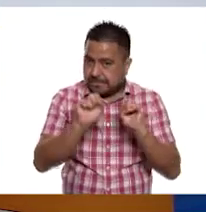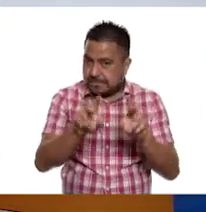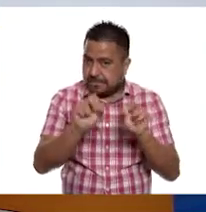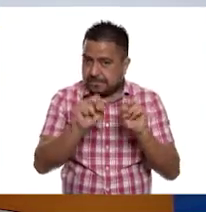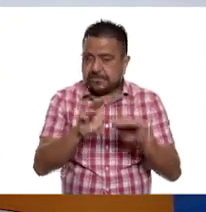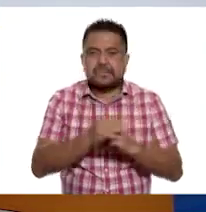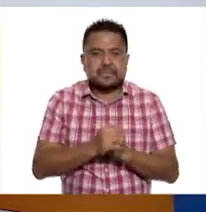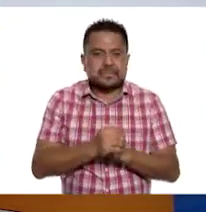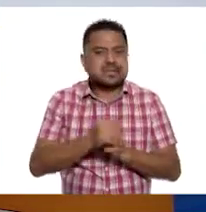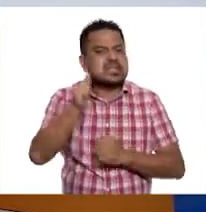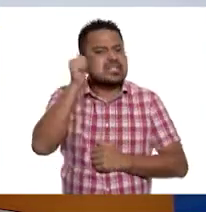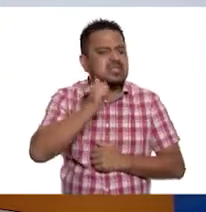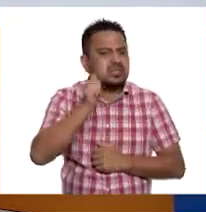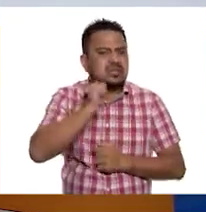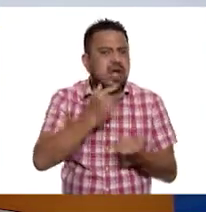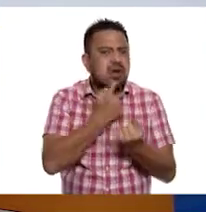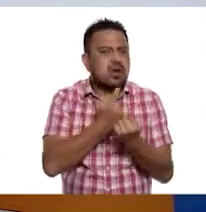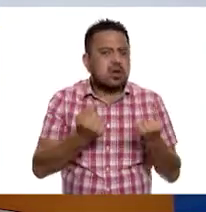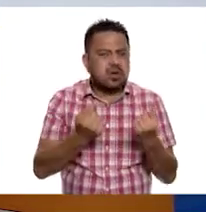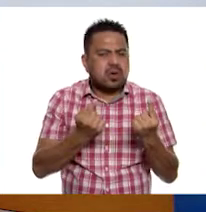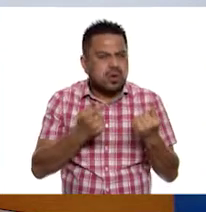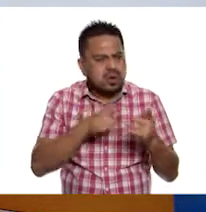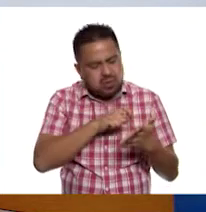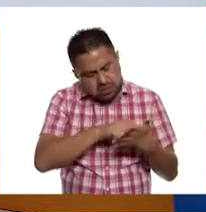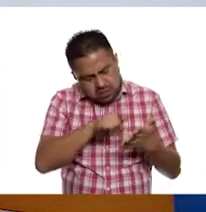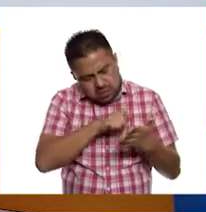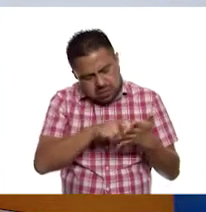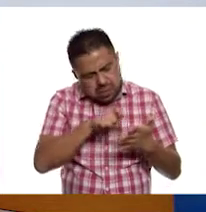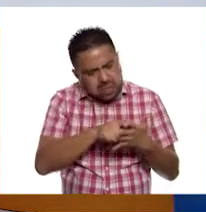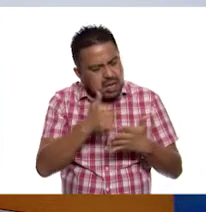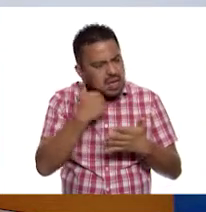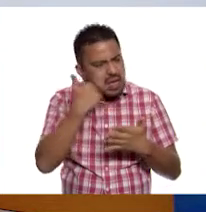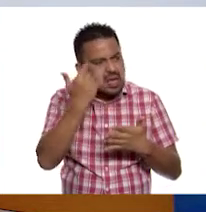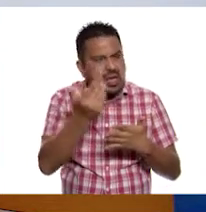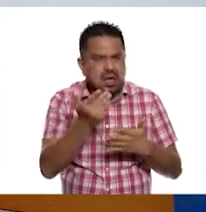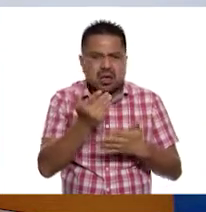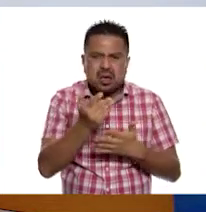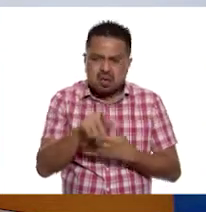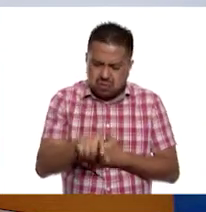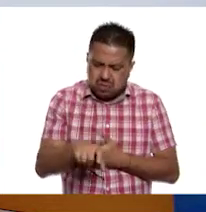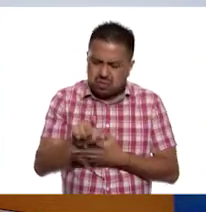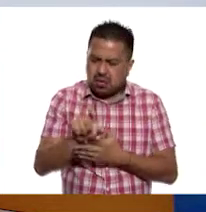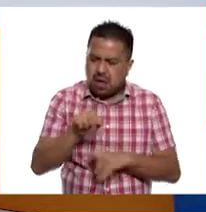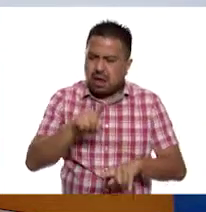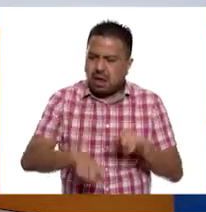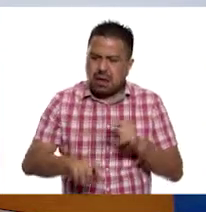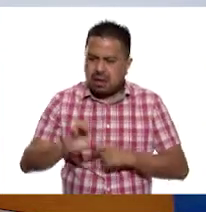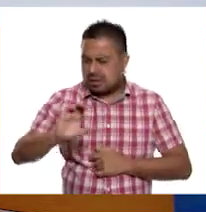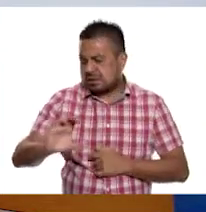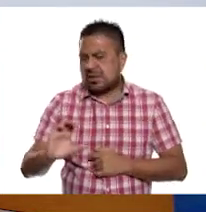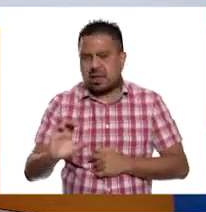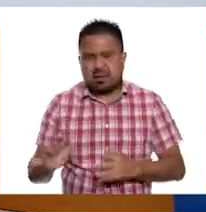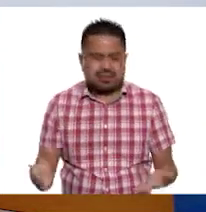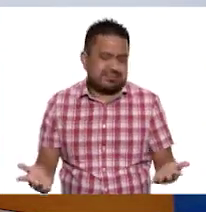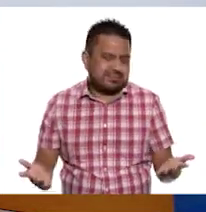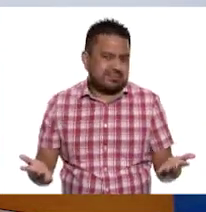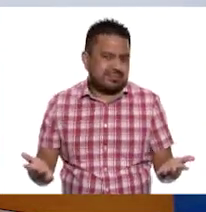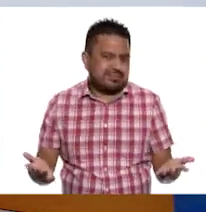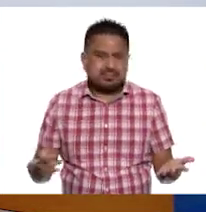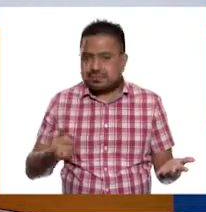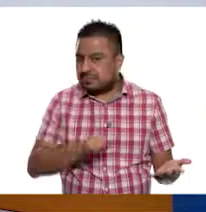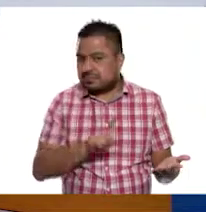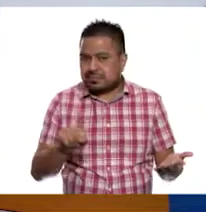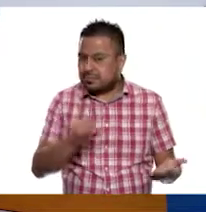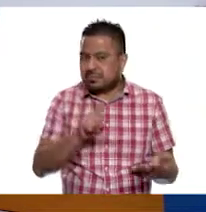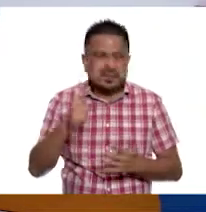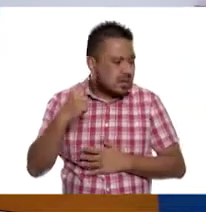Por lo regular, nuestros niños, en lugar de escribir quiero con Q, lo escriben con C. C. Exacto. Recuerden